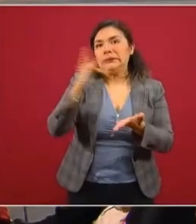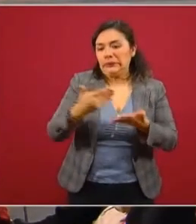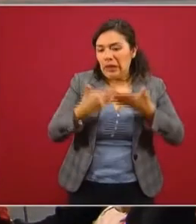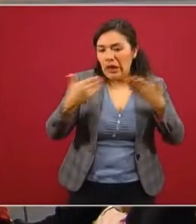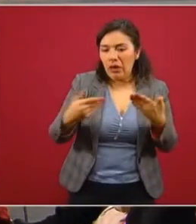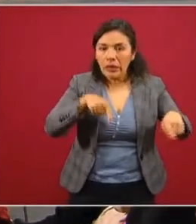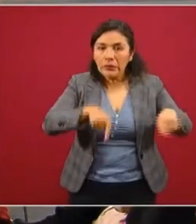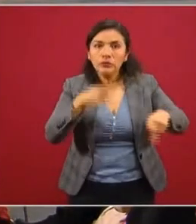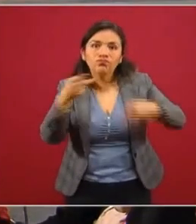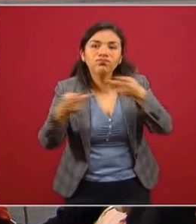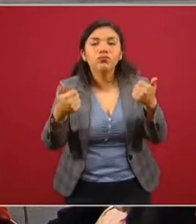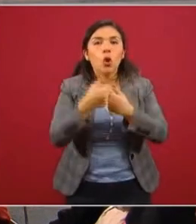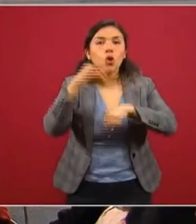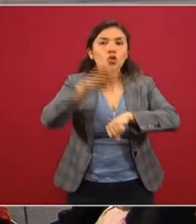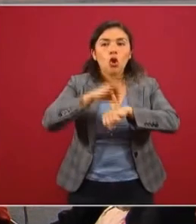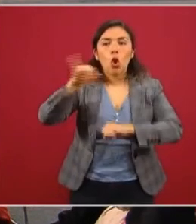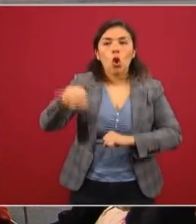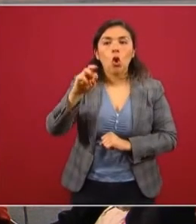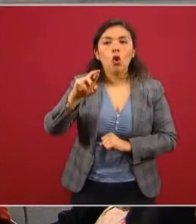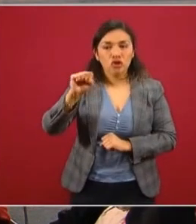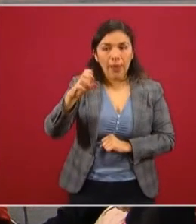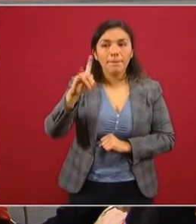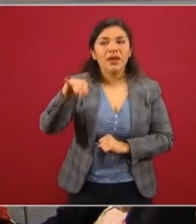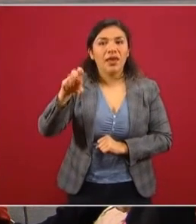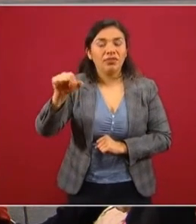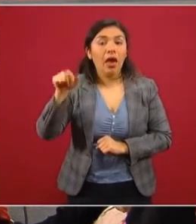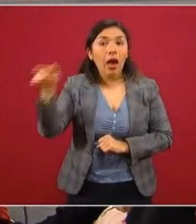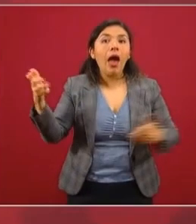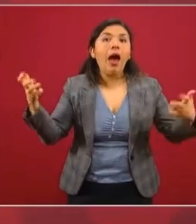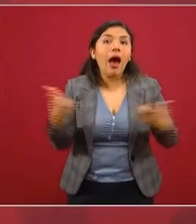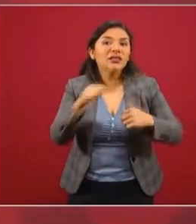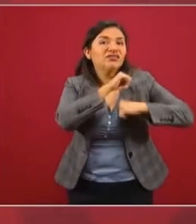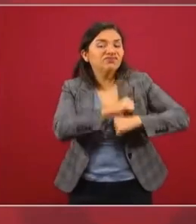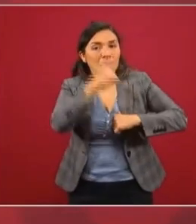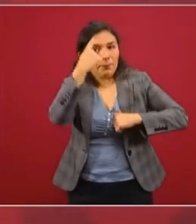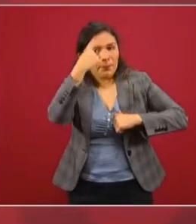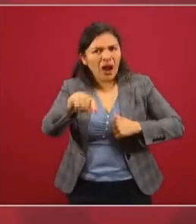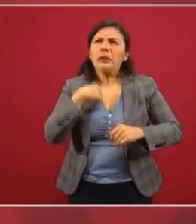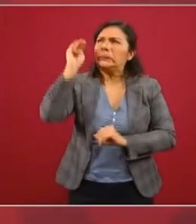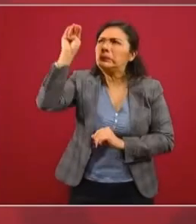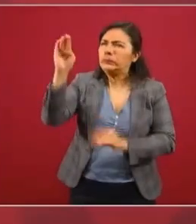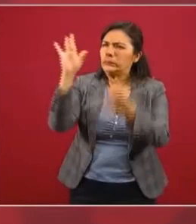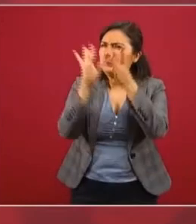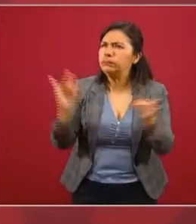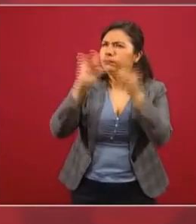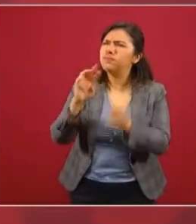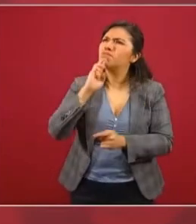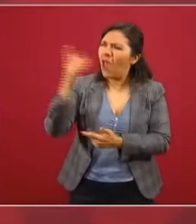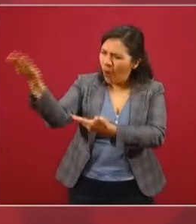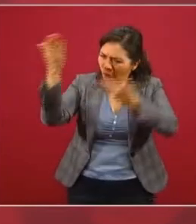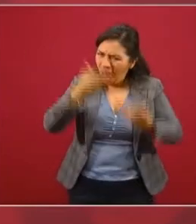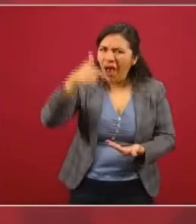justamente el doctor José Pineda que nos acompaña, logramos platicar con ellos y convencerlos